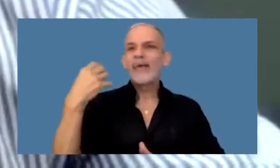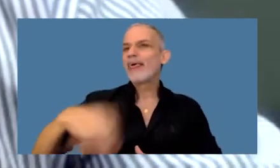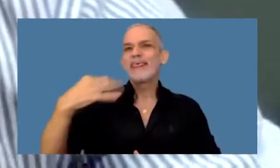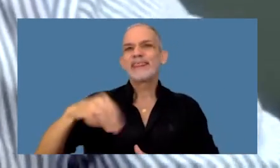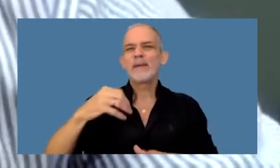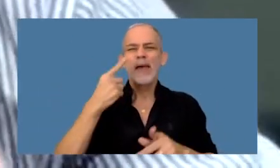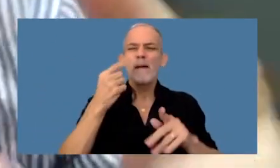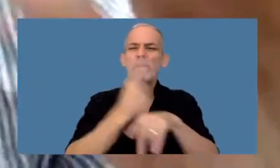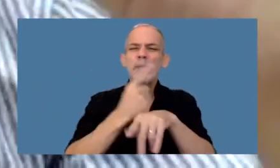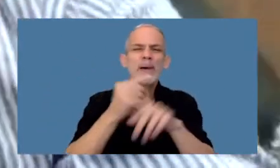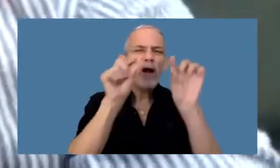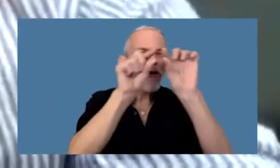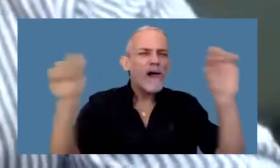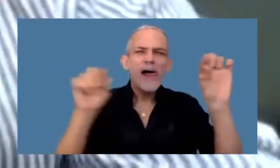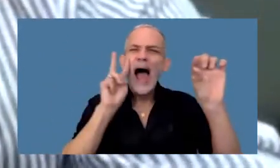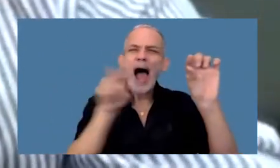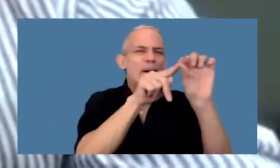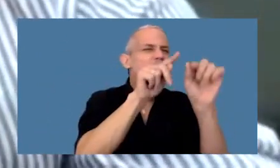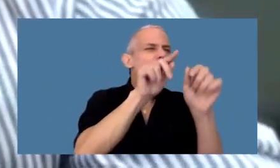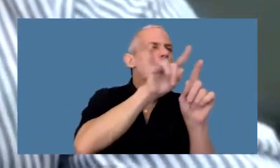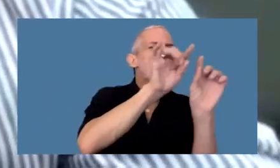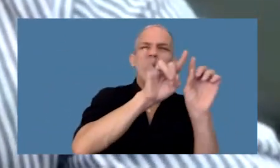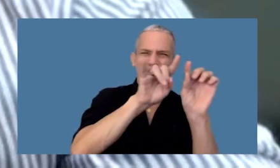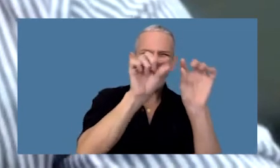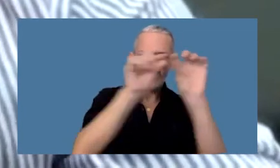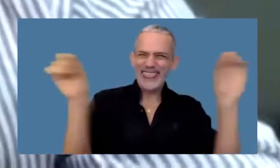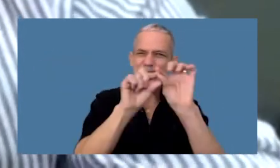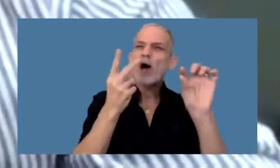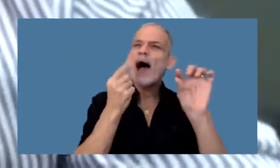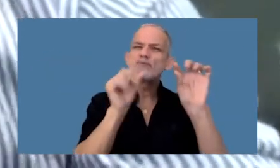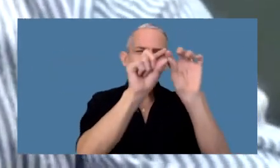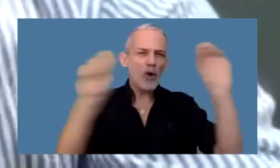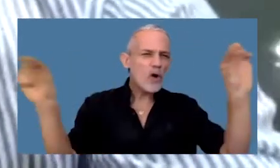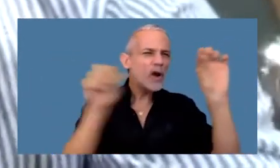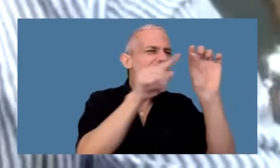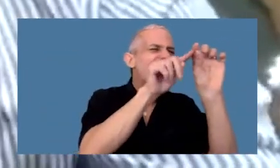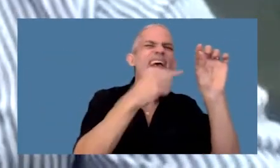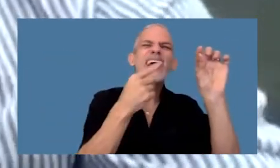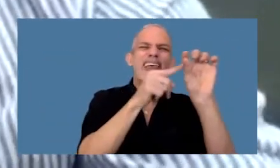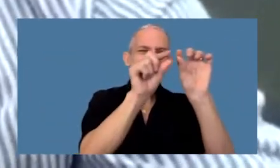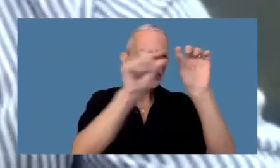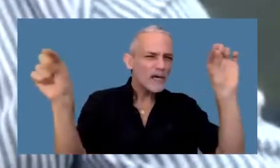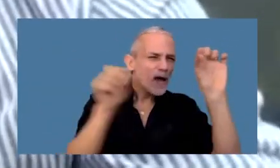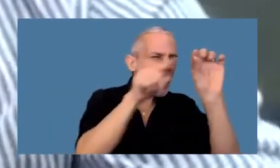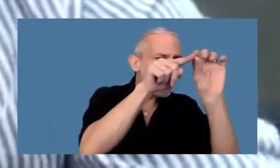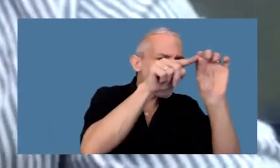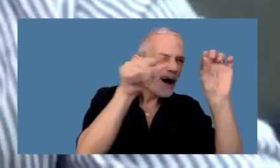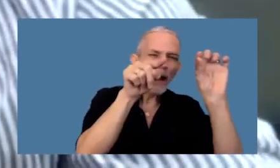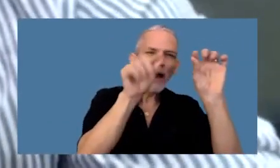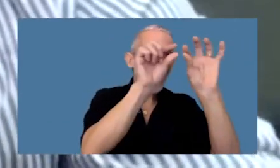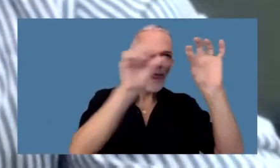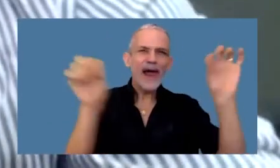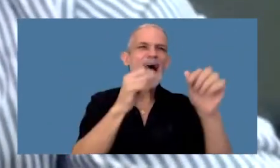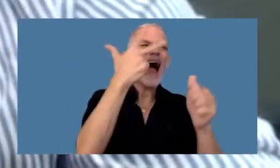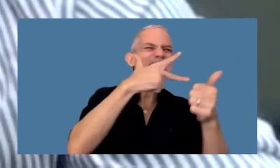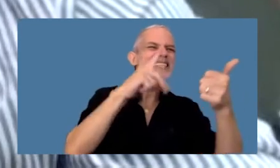verifica la URL la URL es la ventana del navegador donde dice